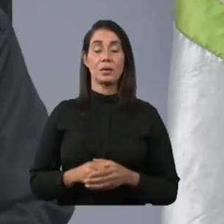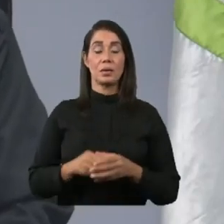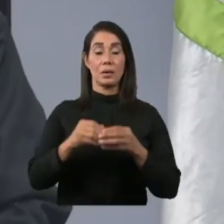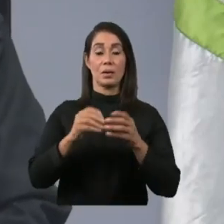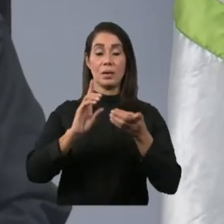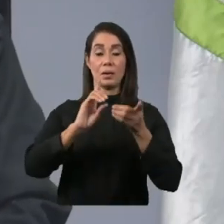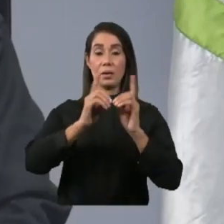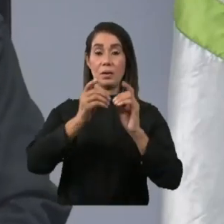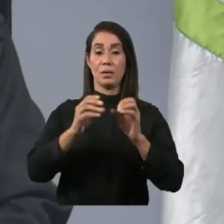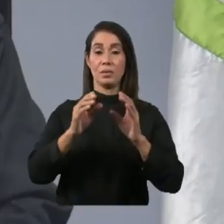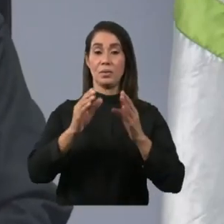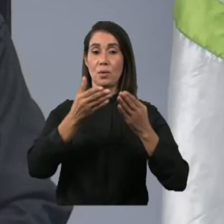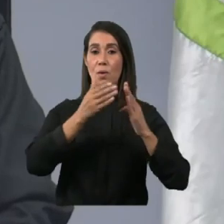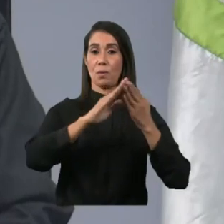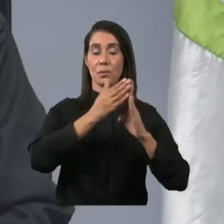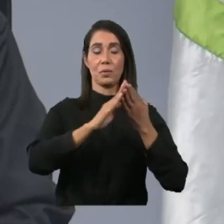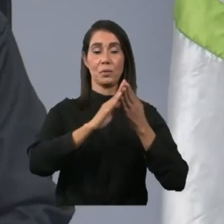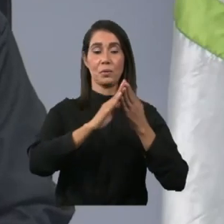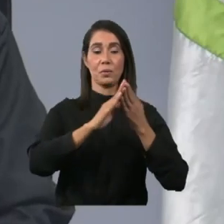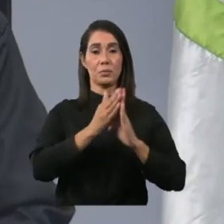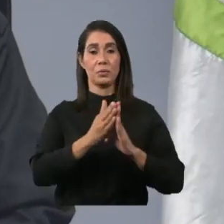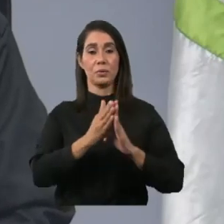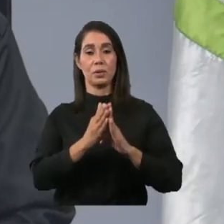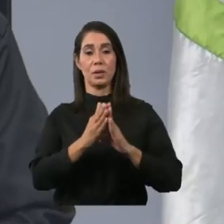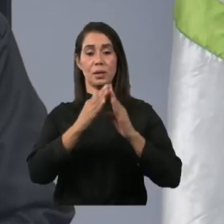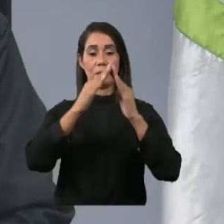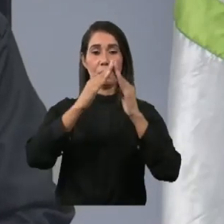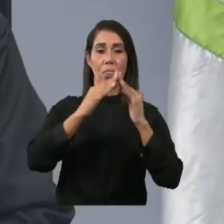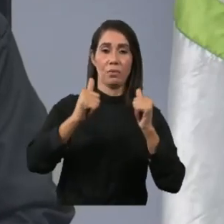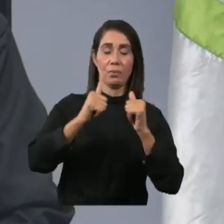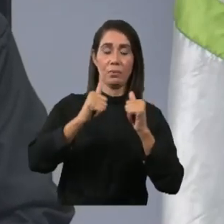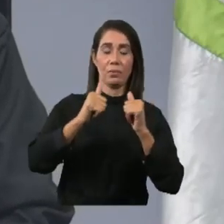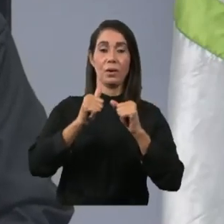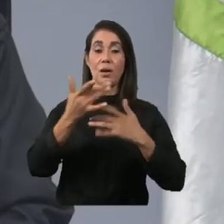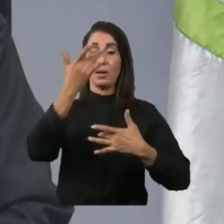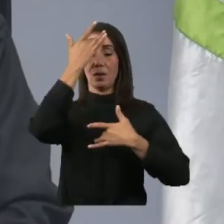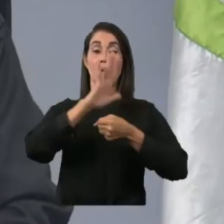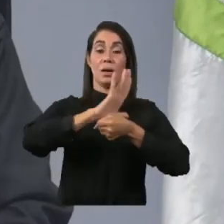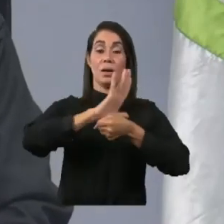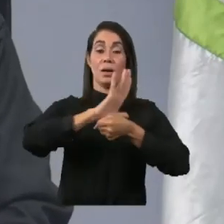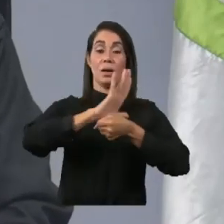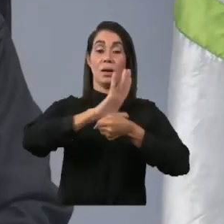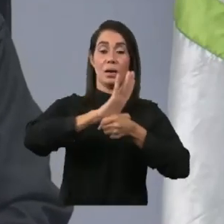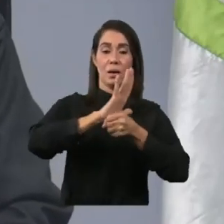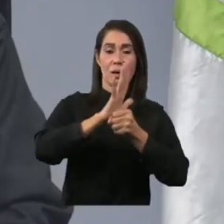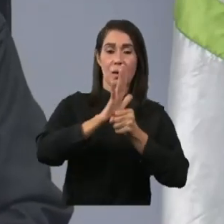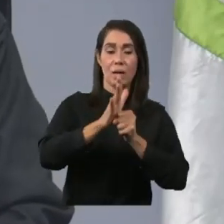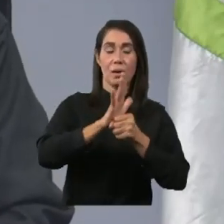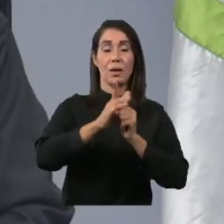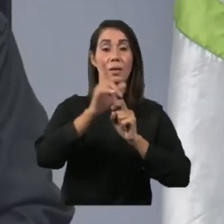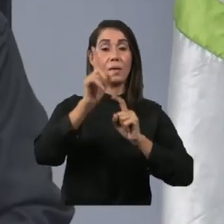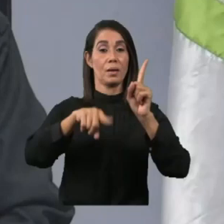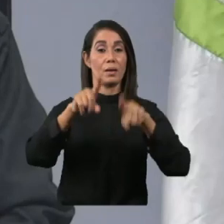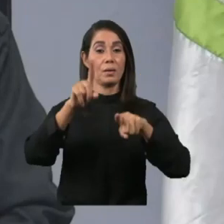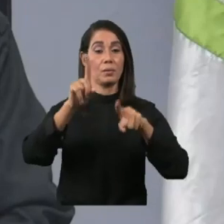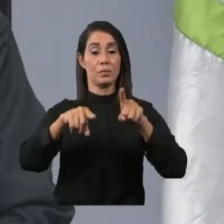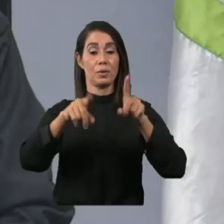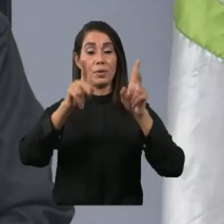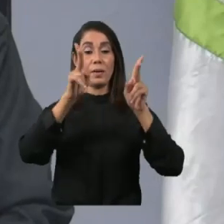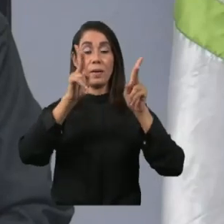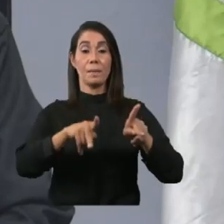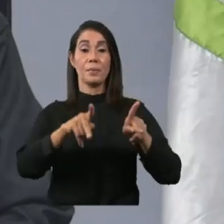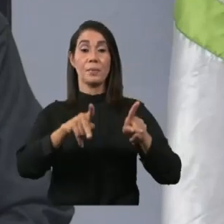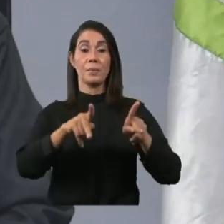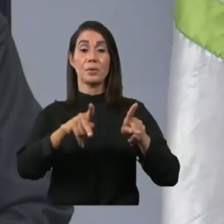con la enfermedad incluso del COVID de algunas de sus autoridades.